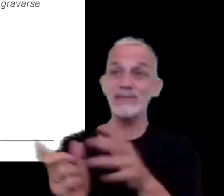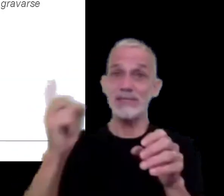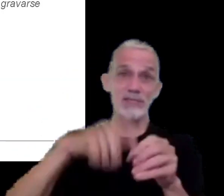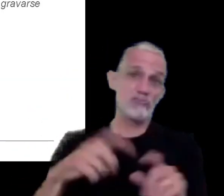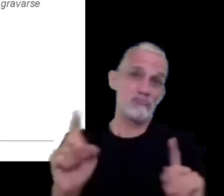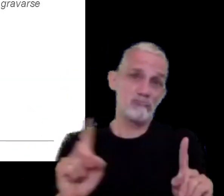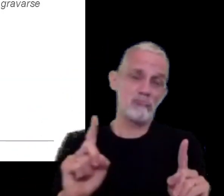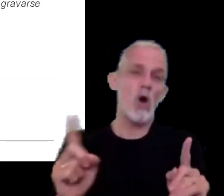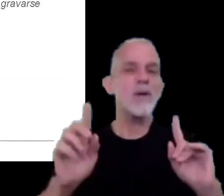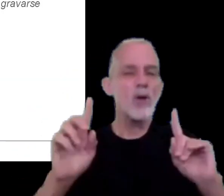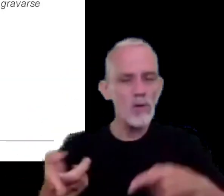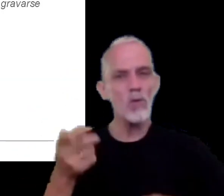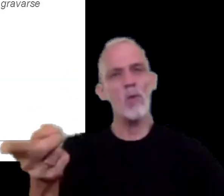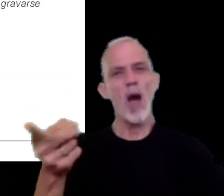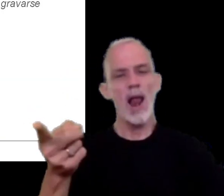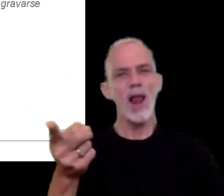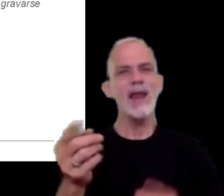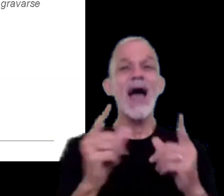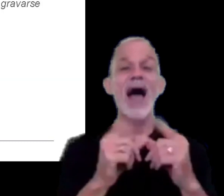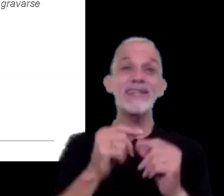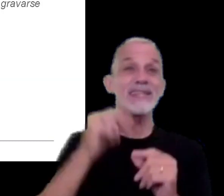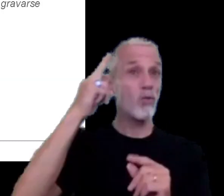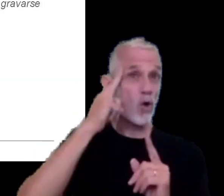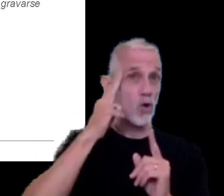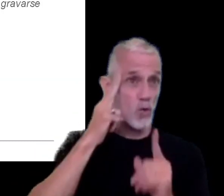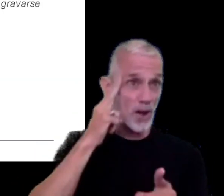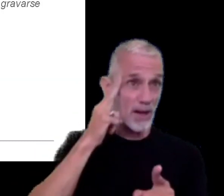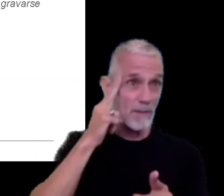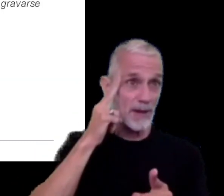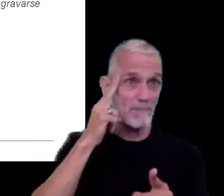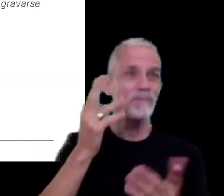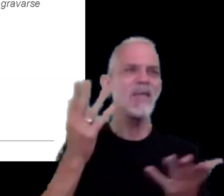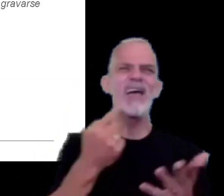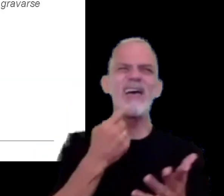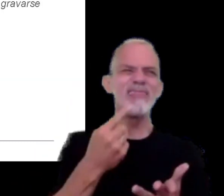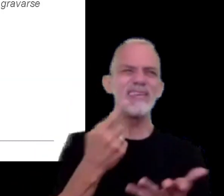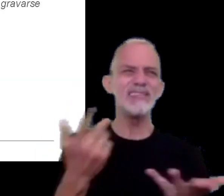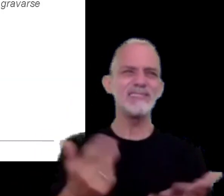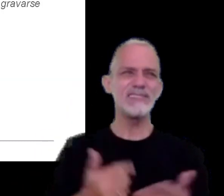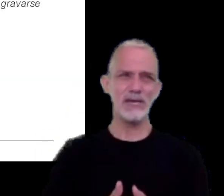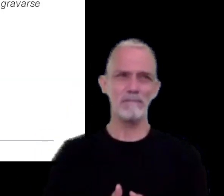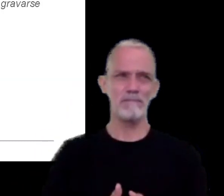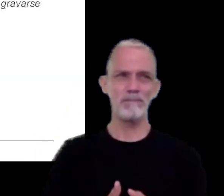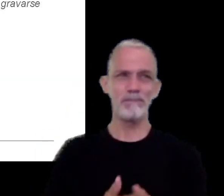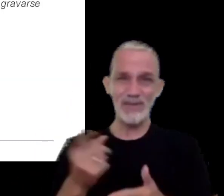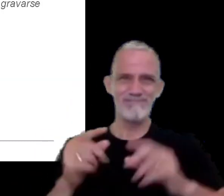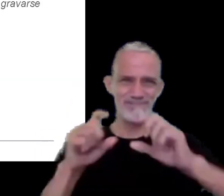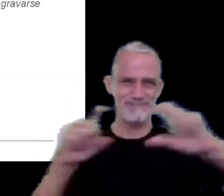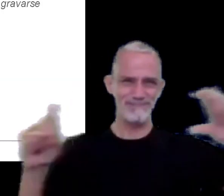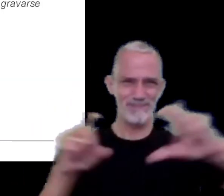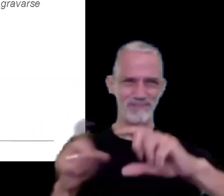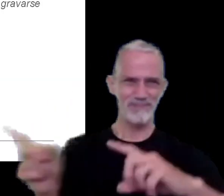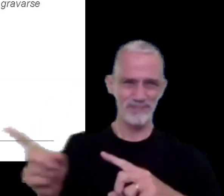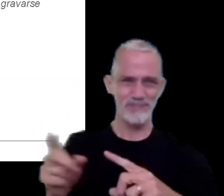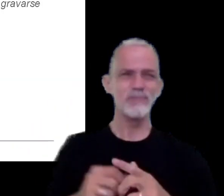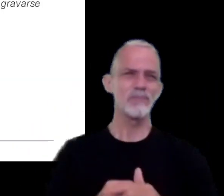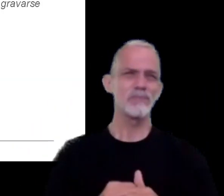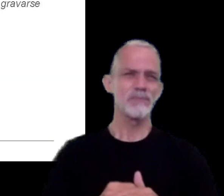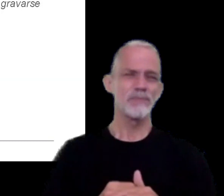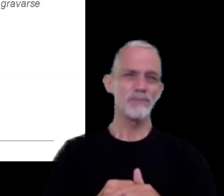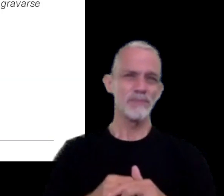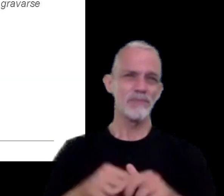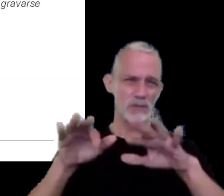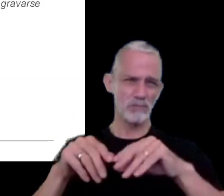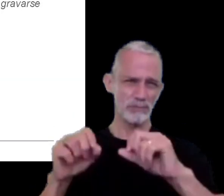específicamente en el artículo 9 se indica aquí como aquí se